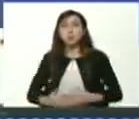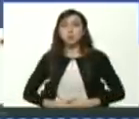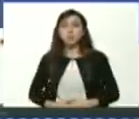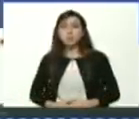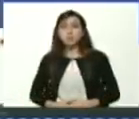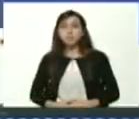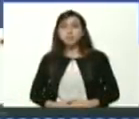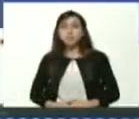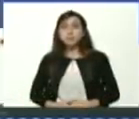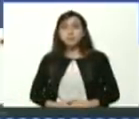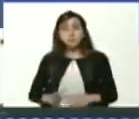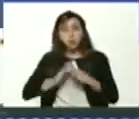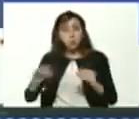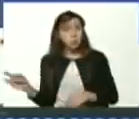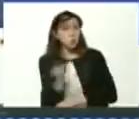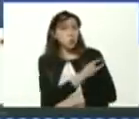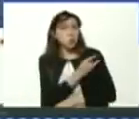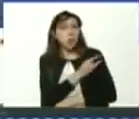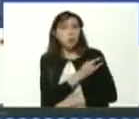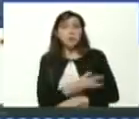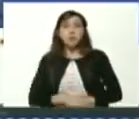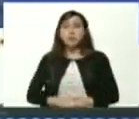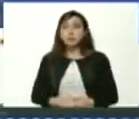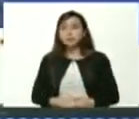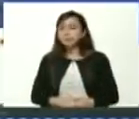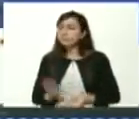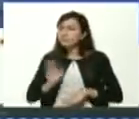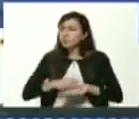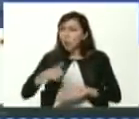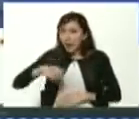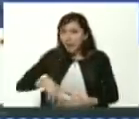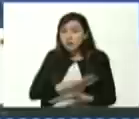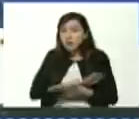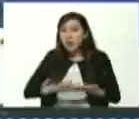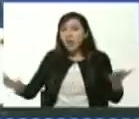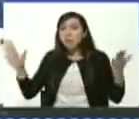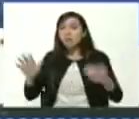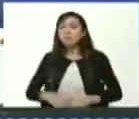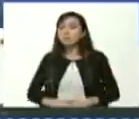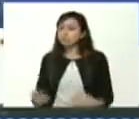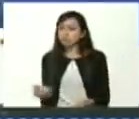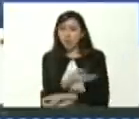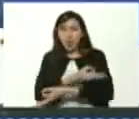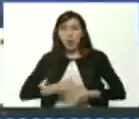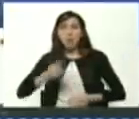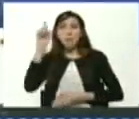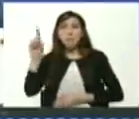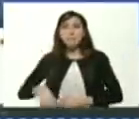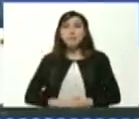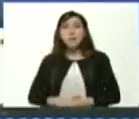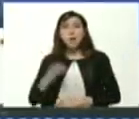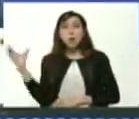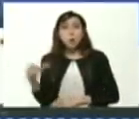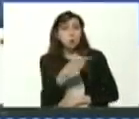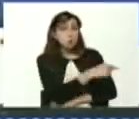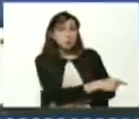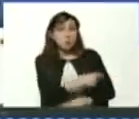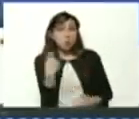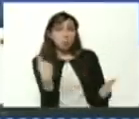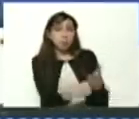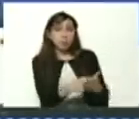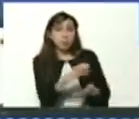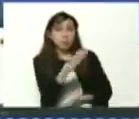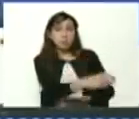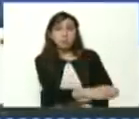en todas las universidades porque aquí es gratuito y es de calidad en Colombia cuesta un ojo de la